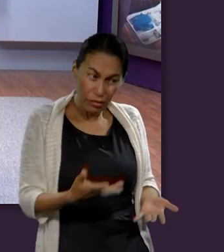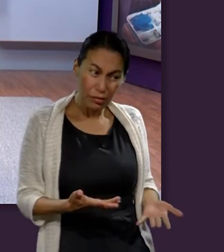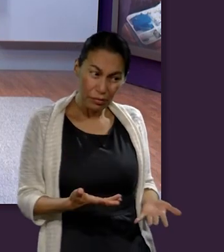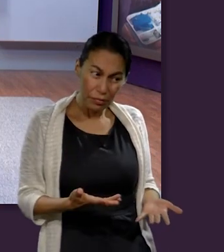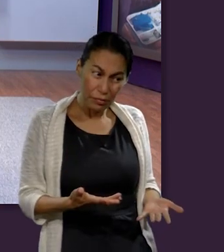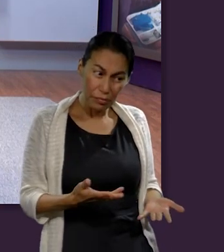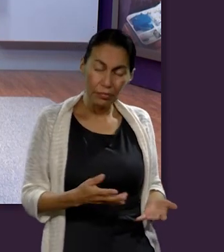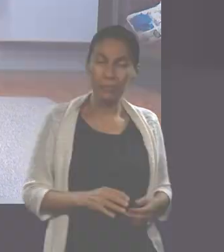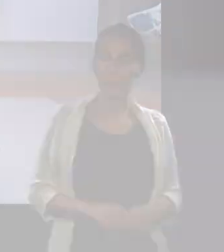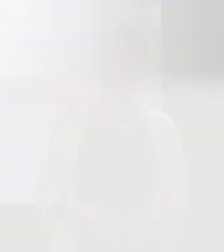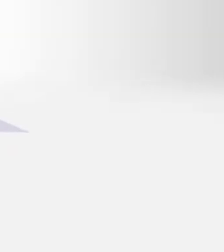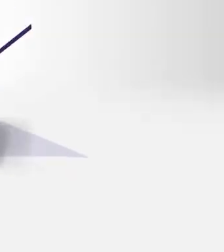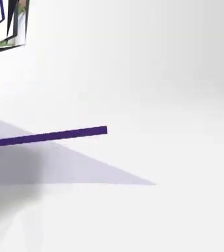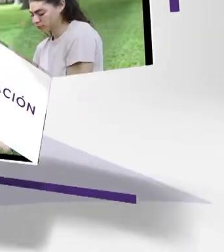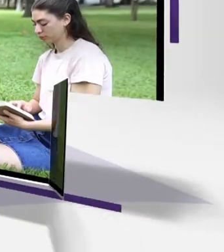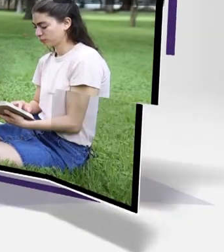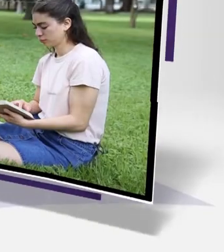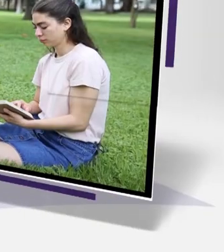¿Crees esto?